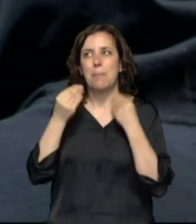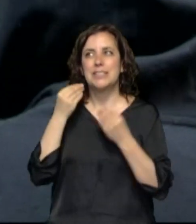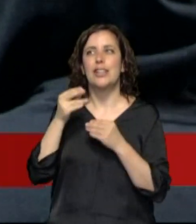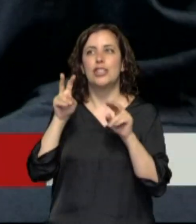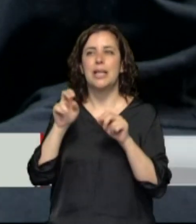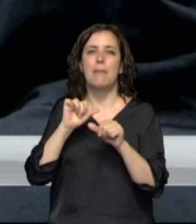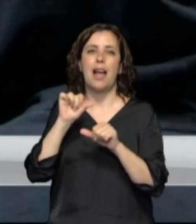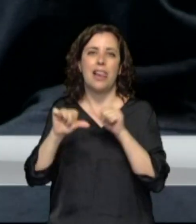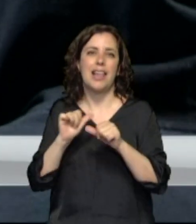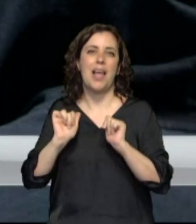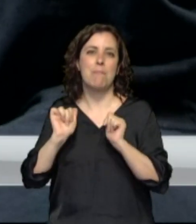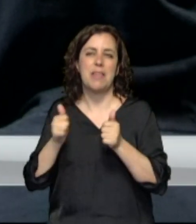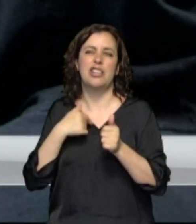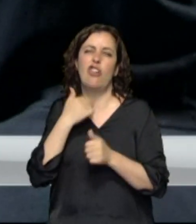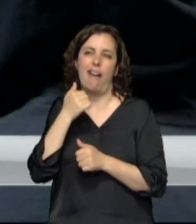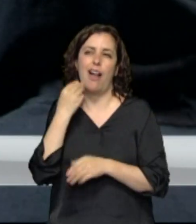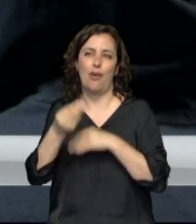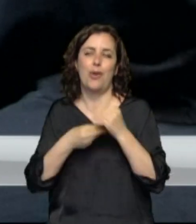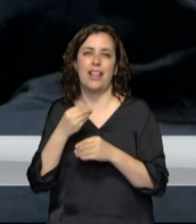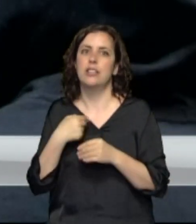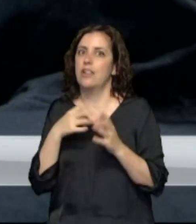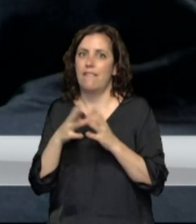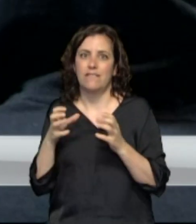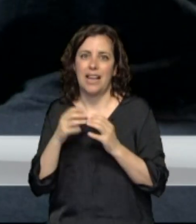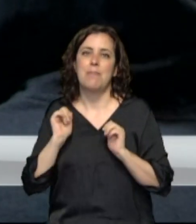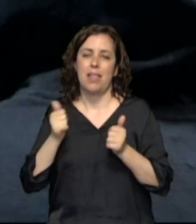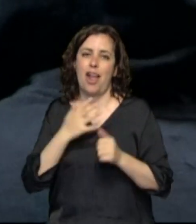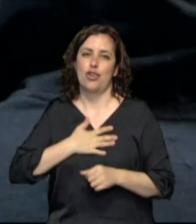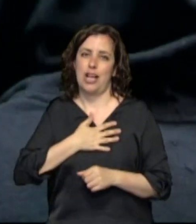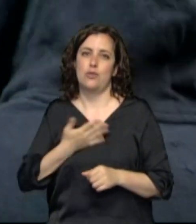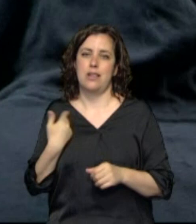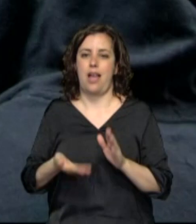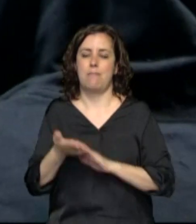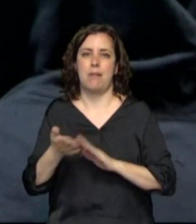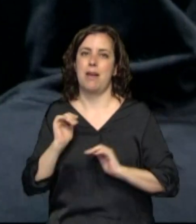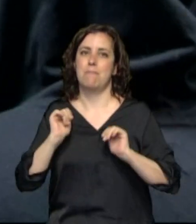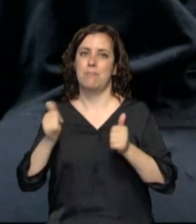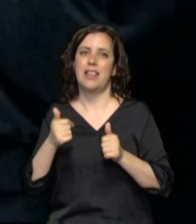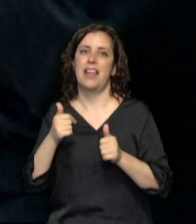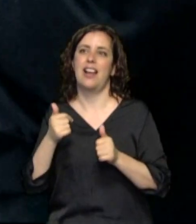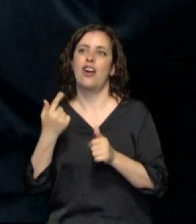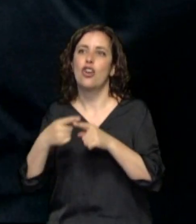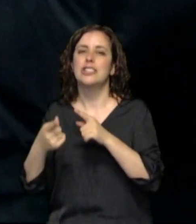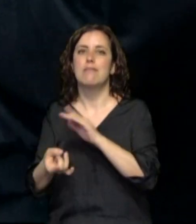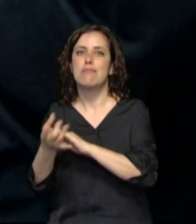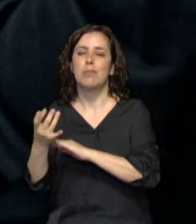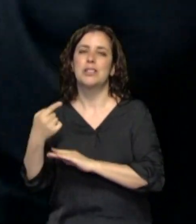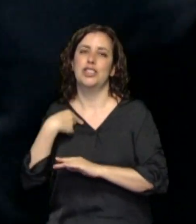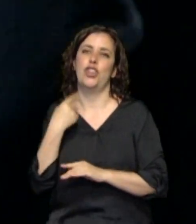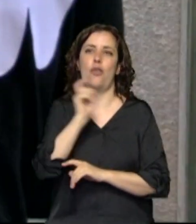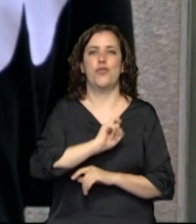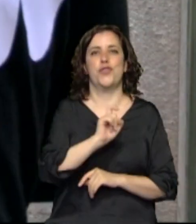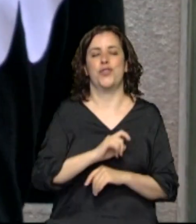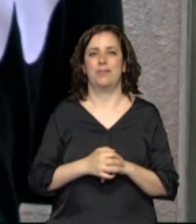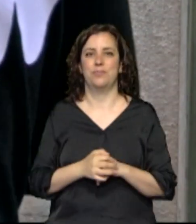Osasuna, alguna historia, sí. Tengo ganas de que empiece a rodar el balón y que pasen historias para poder hacer dibujos. Aunque como amante del fútbol y